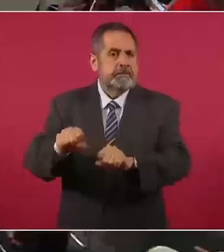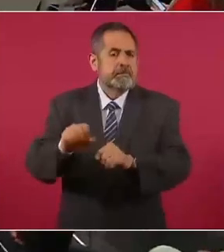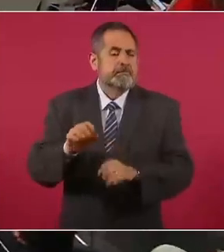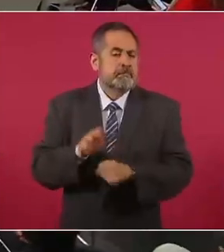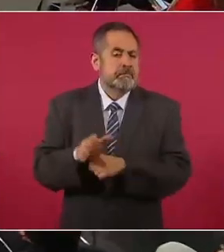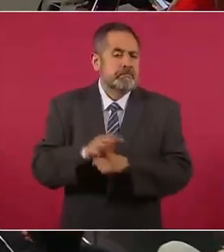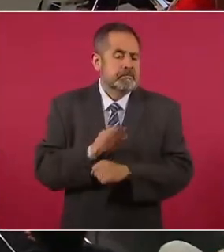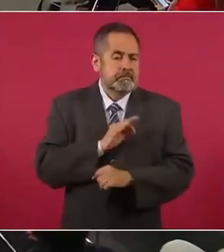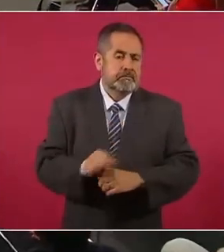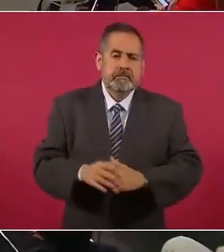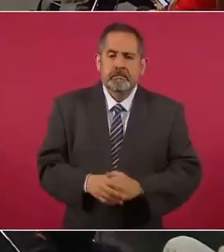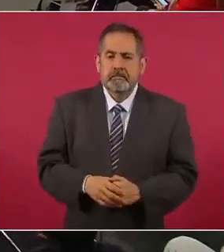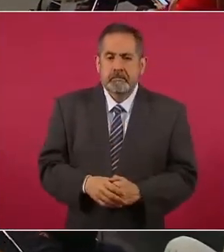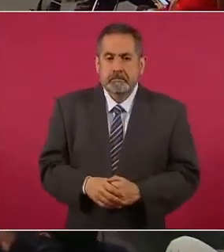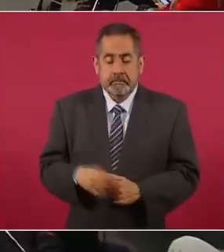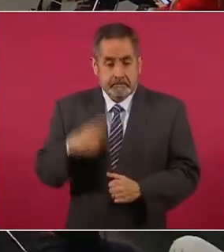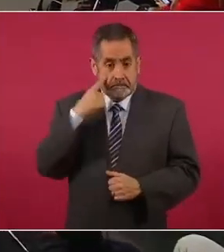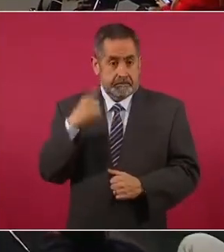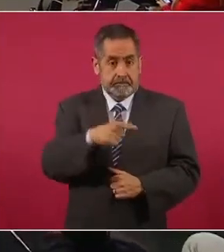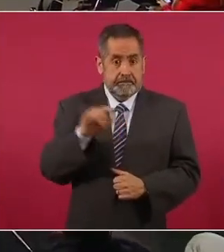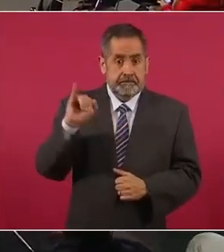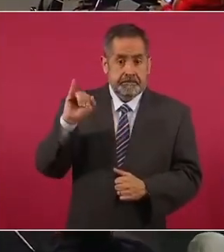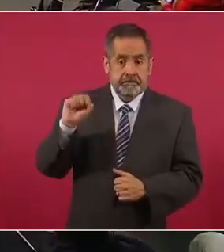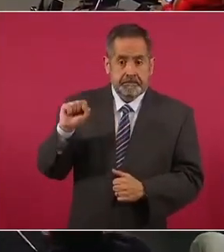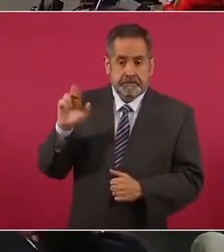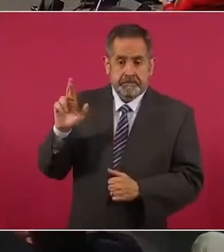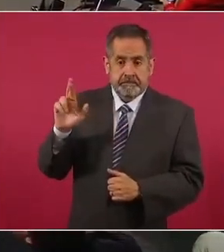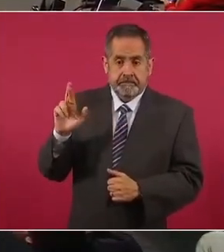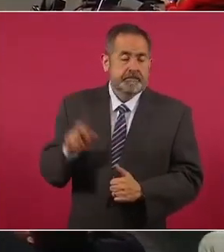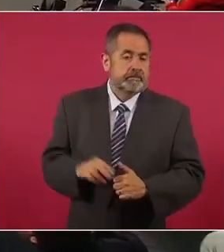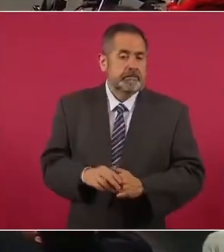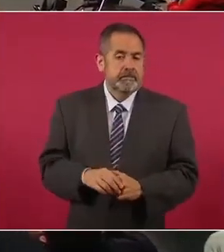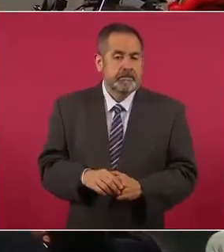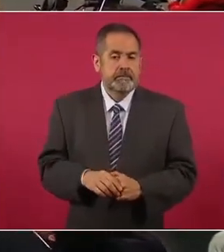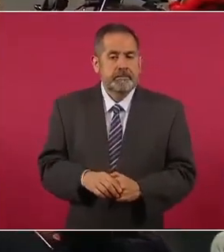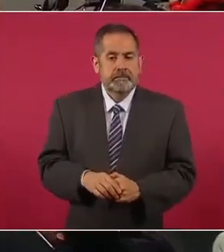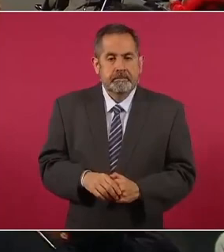pero miren el impuesto sobre la renta, que este es